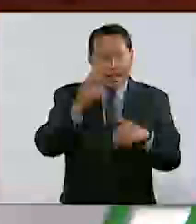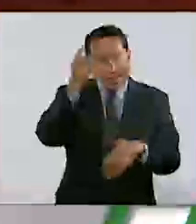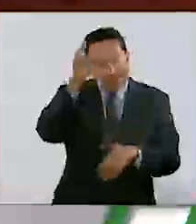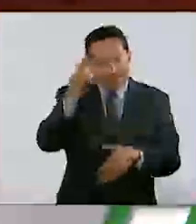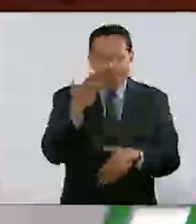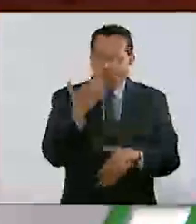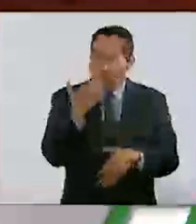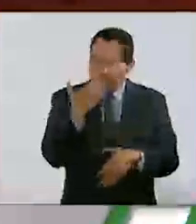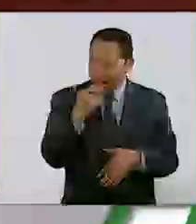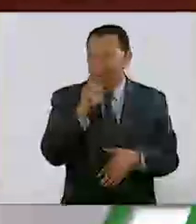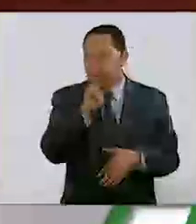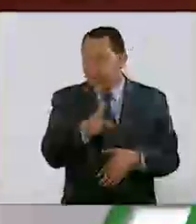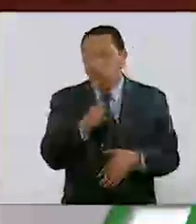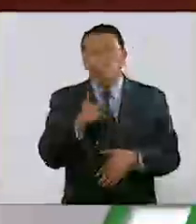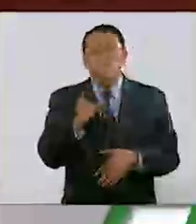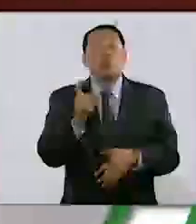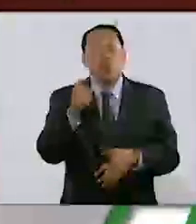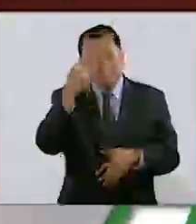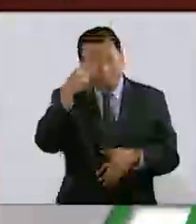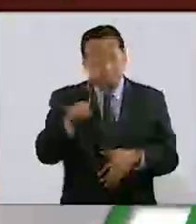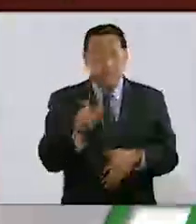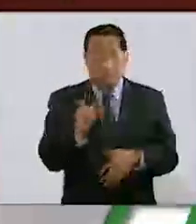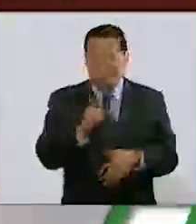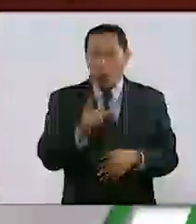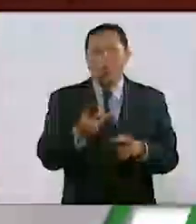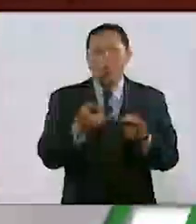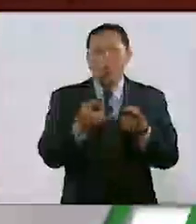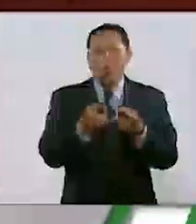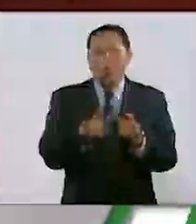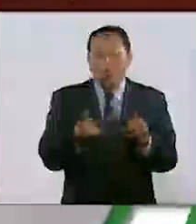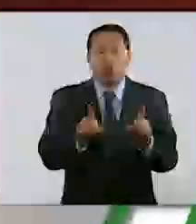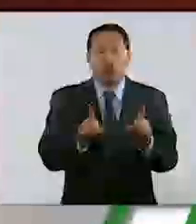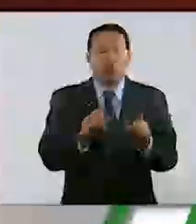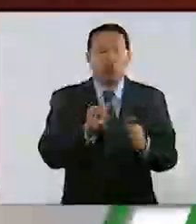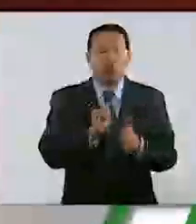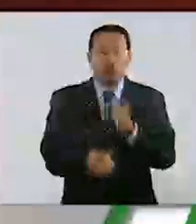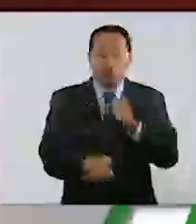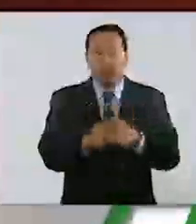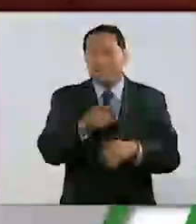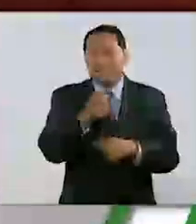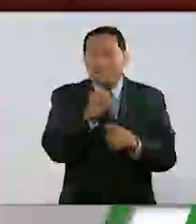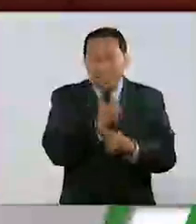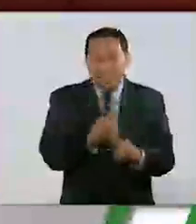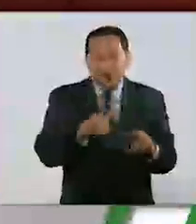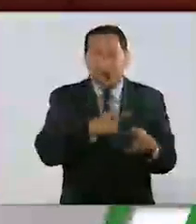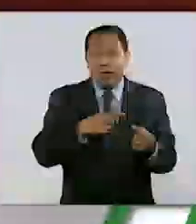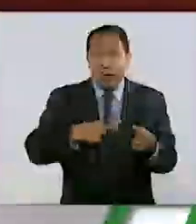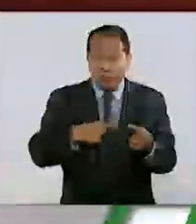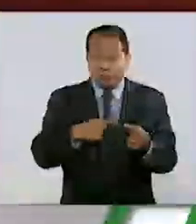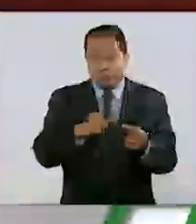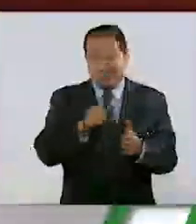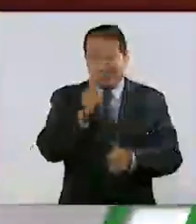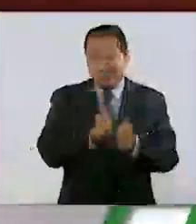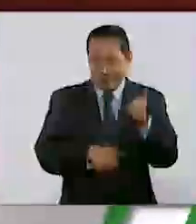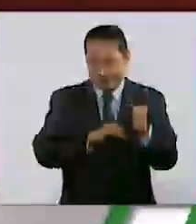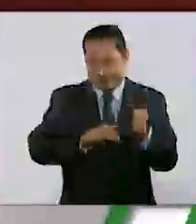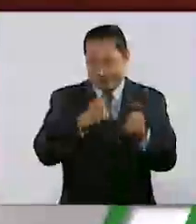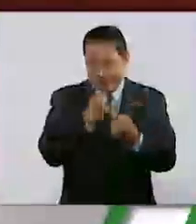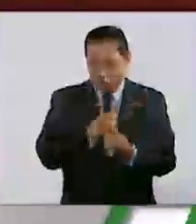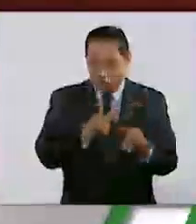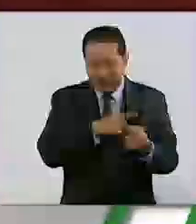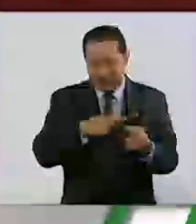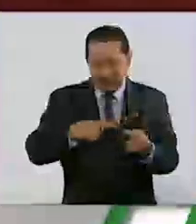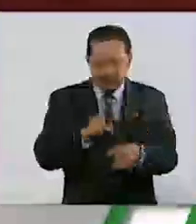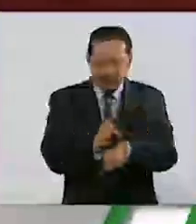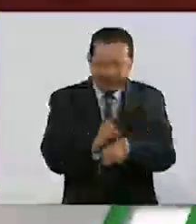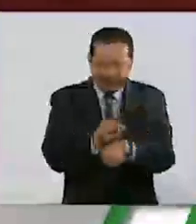pensión alimentaria, todo lo que implica la violencia intrafamiliar. Cuestiones que se tienen que homologar para